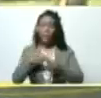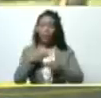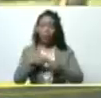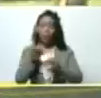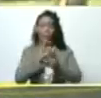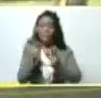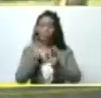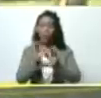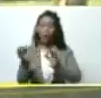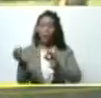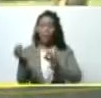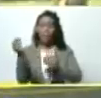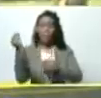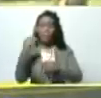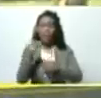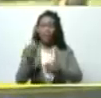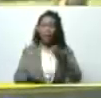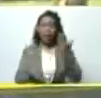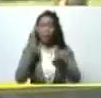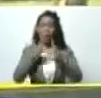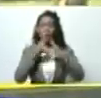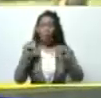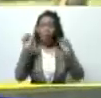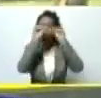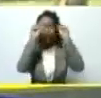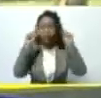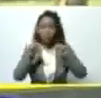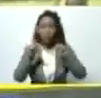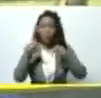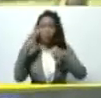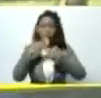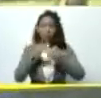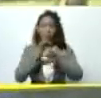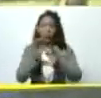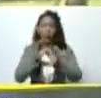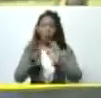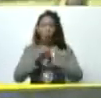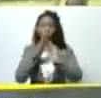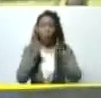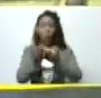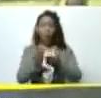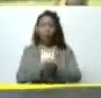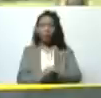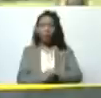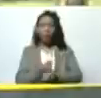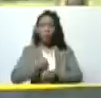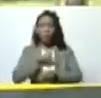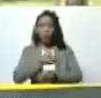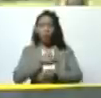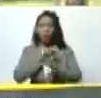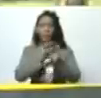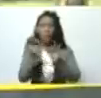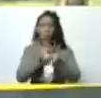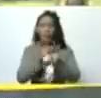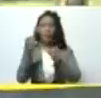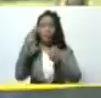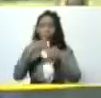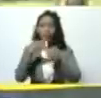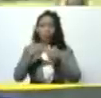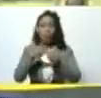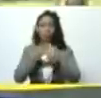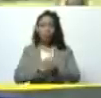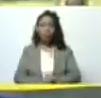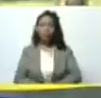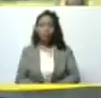moneda más estable de todo el sistema cripto mundial nuestra moneda el